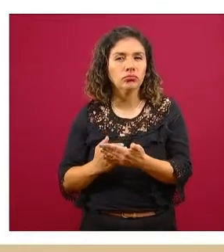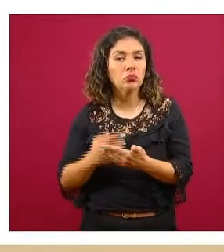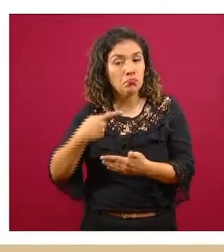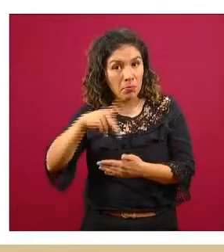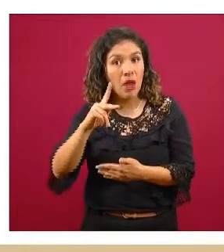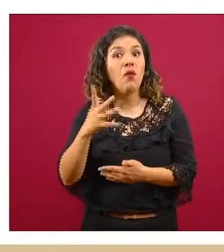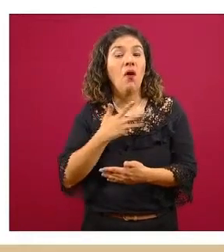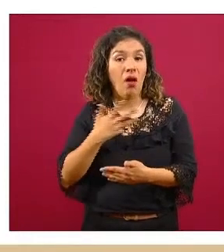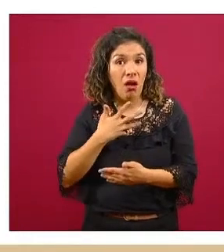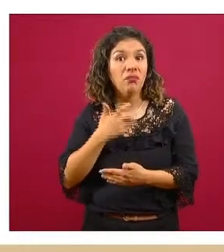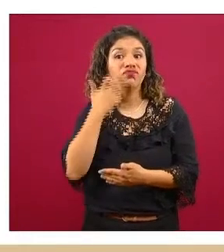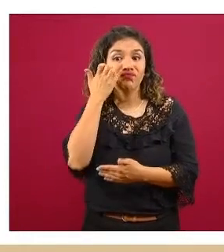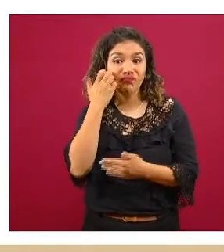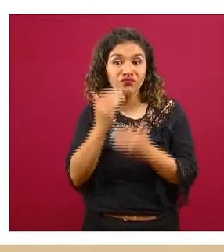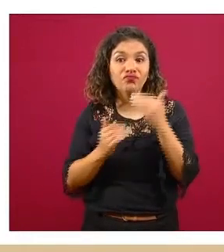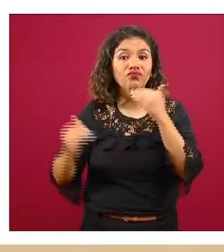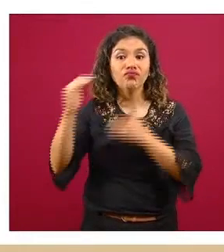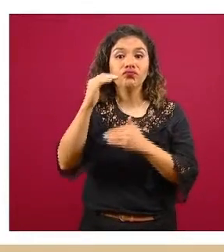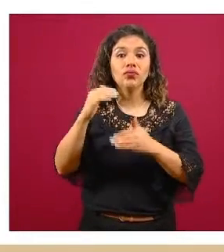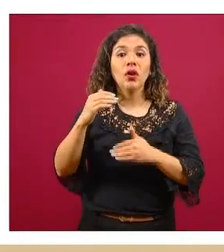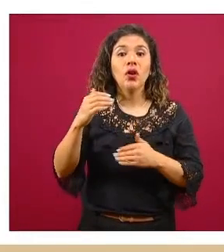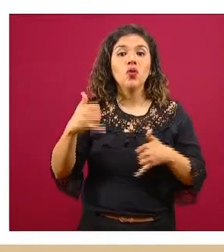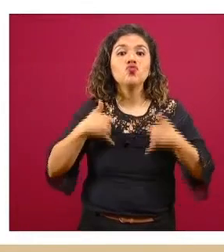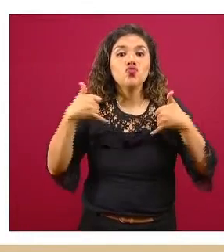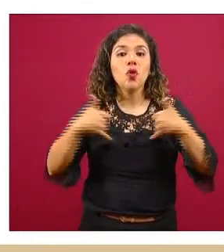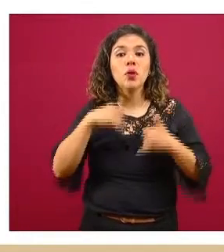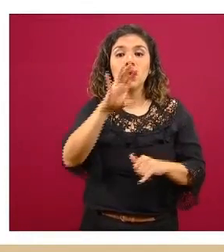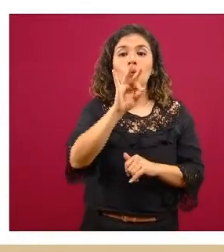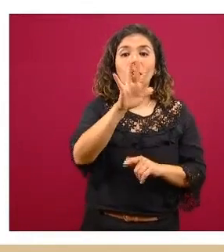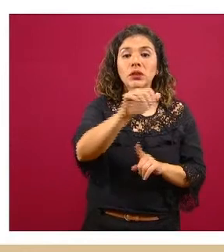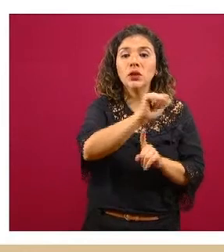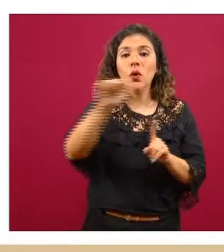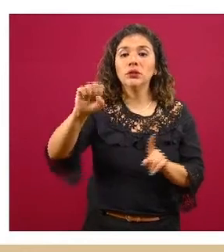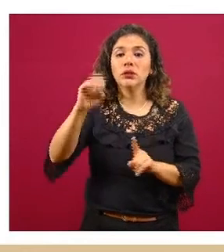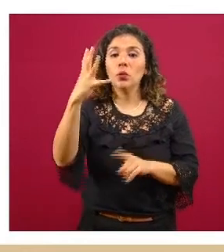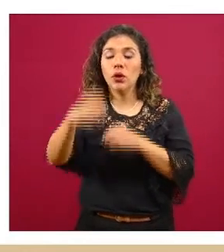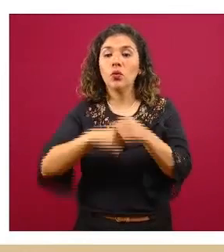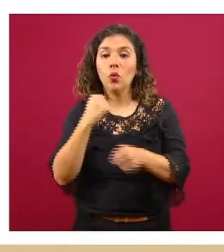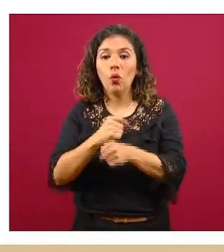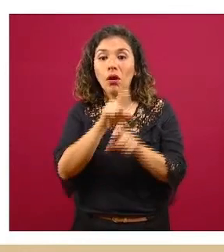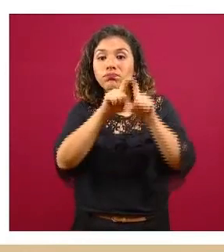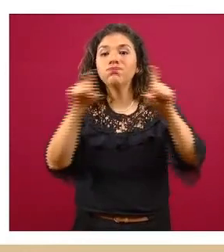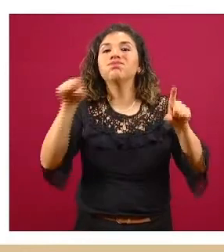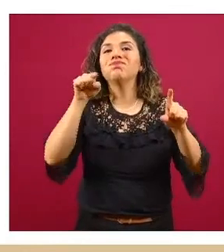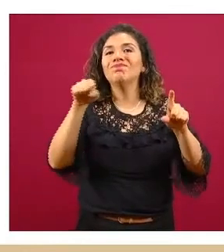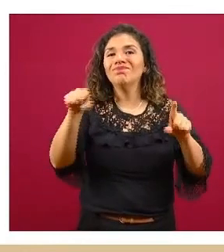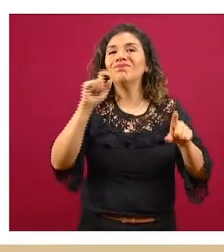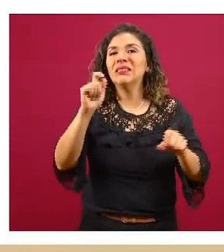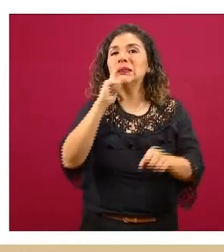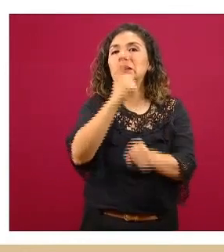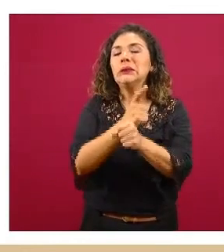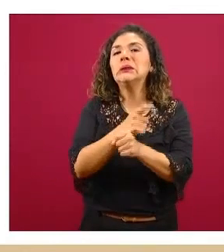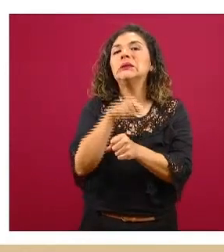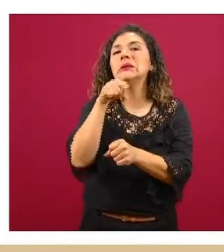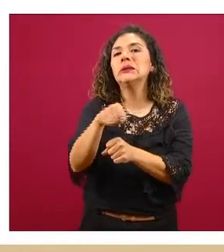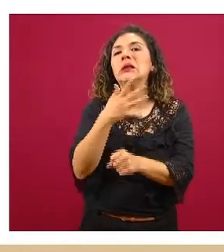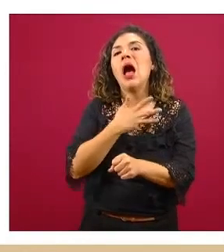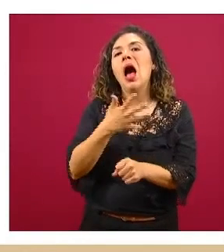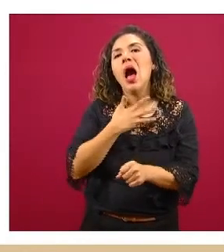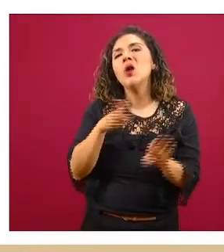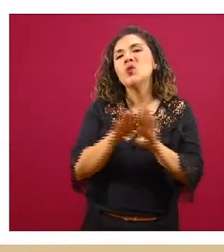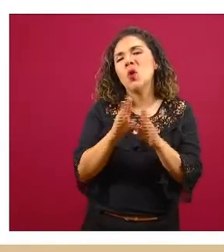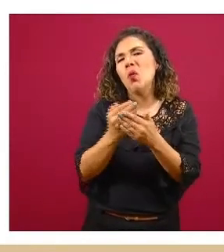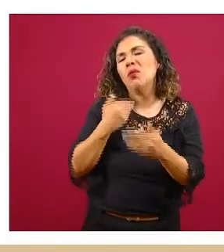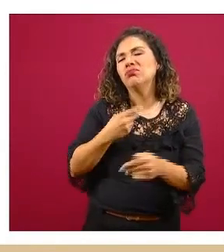exceso muy importante de en el grupo joven de 45 a 64 años que tiene que ver mucho también con lo que ya hemos hablado sobre